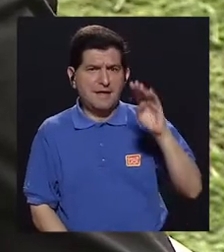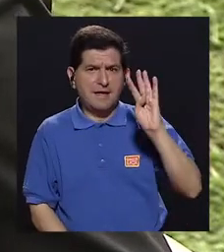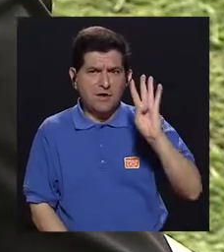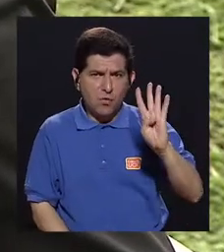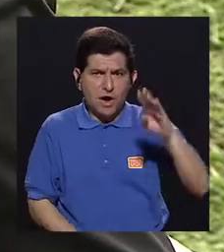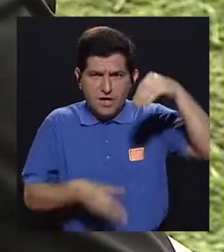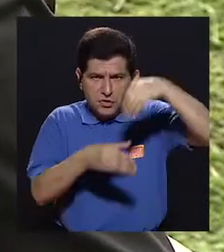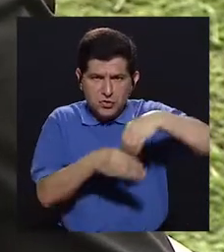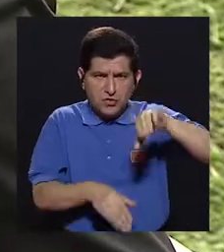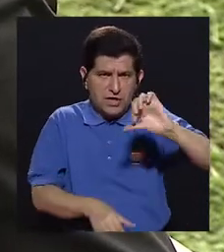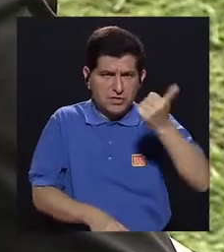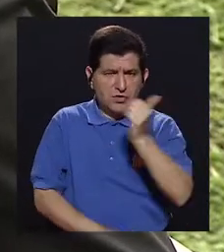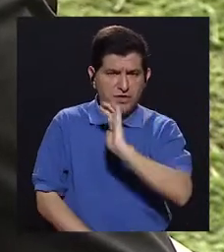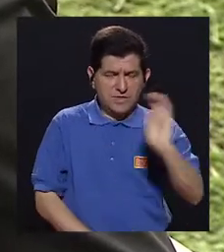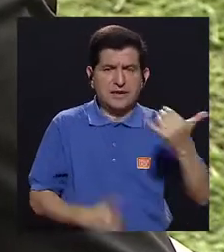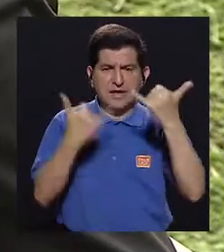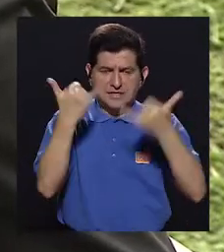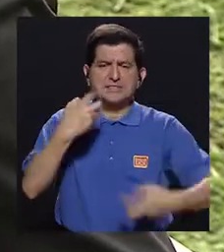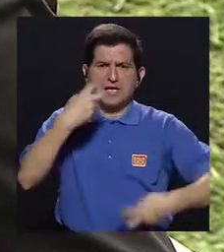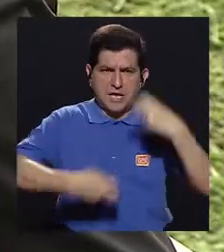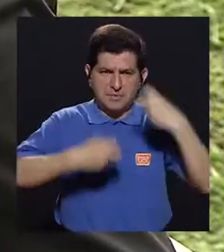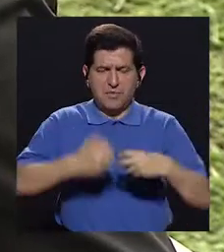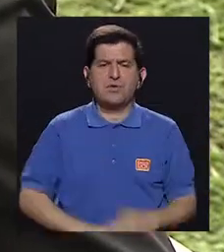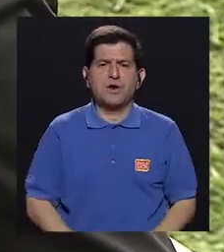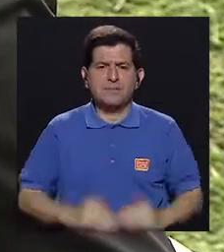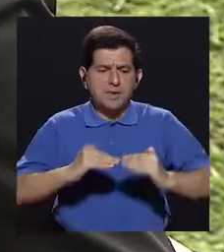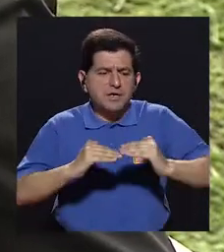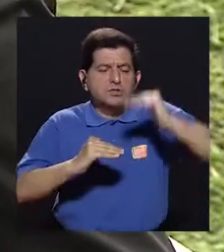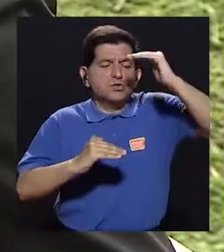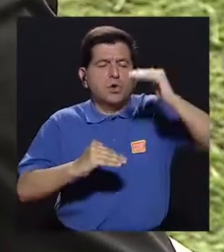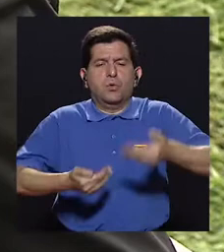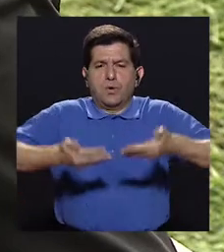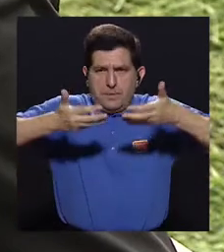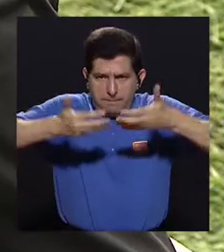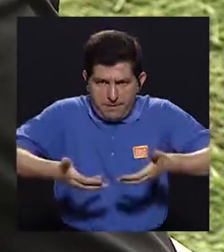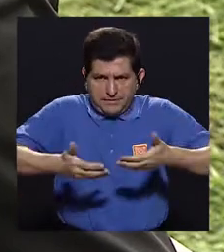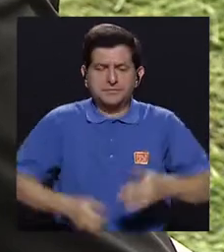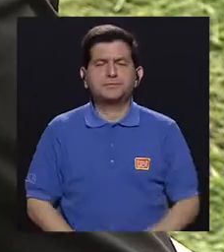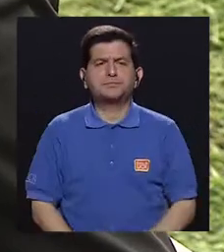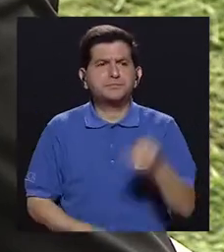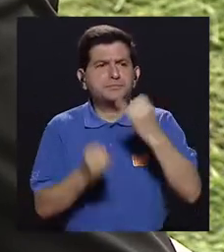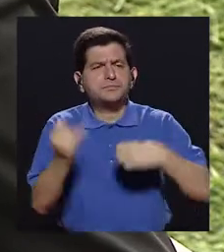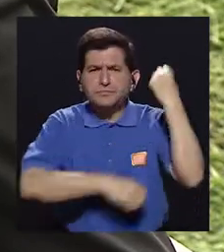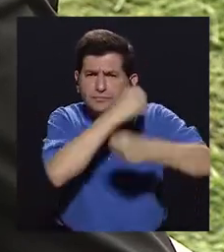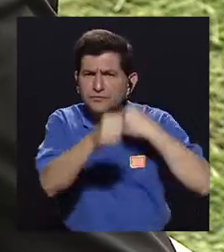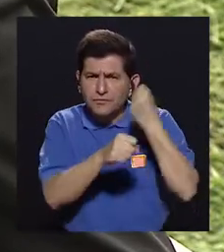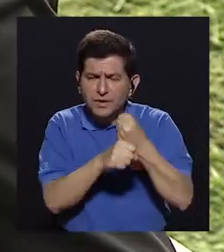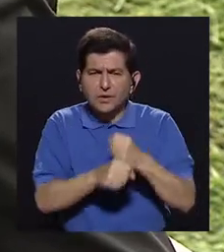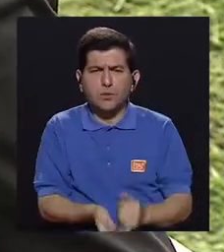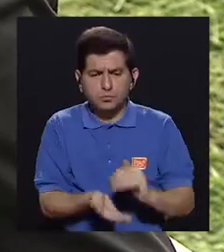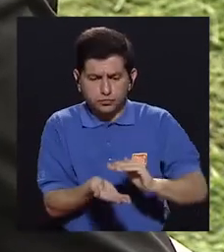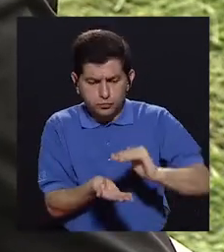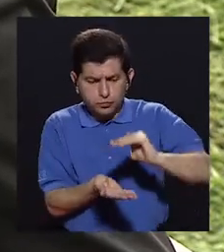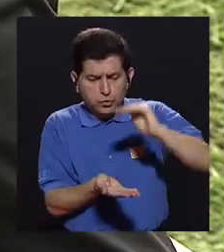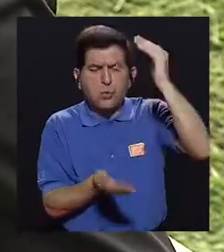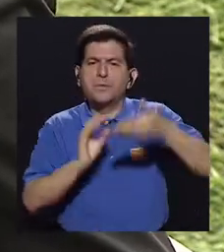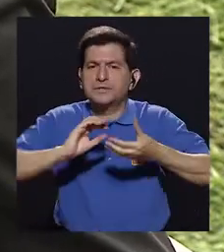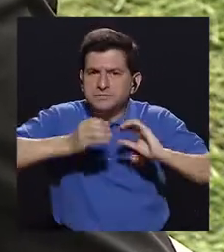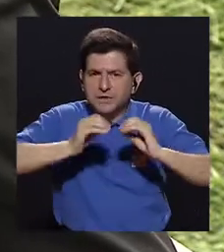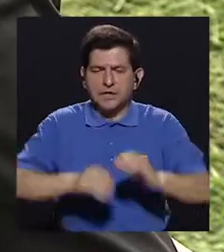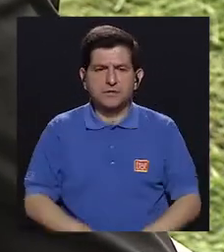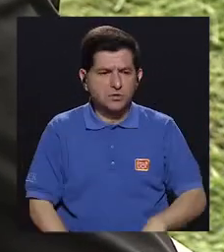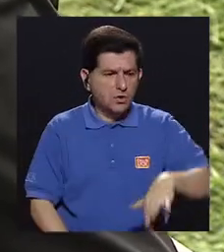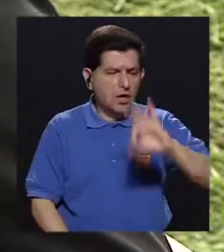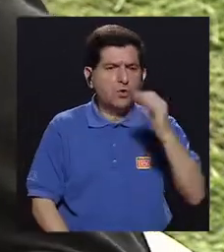de cada 10 niños ya tienen un problema de exceso de peso. Y esto en los últimos años ha venido incrementándose.